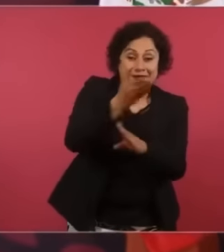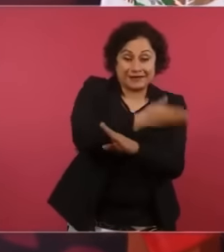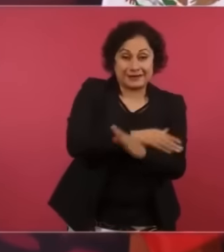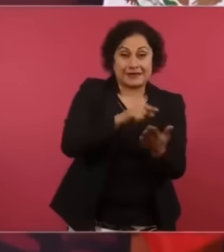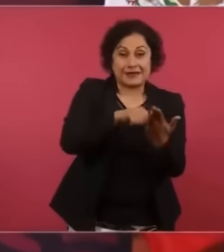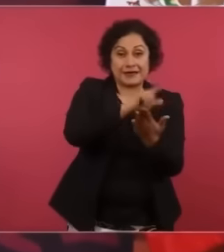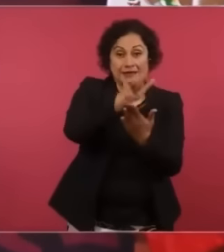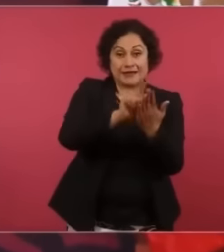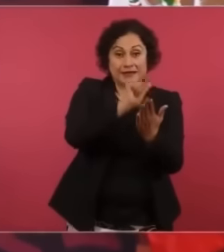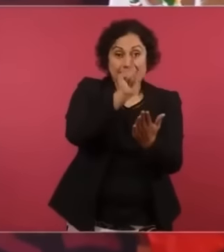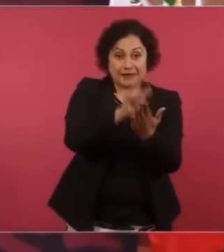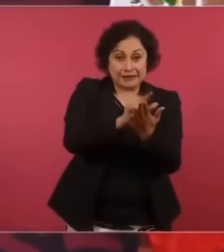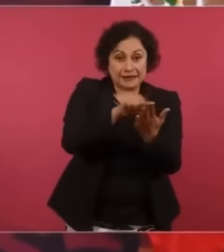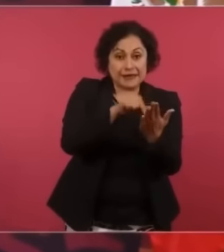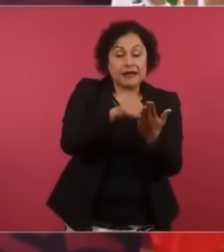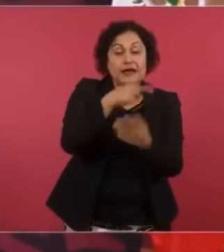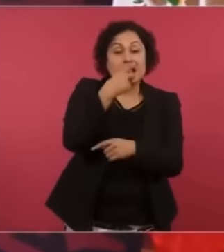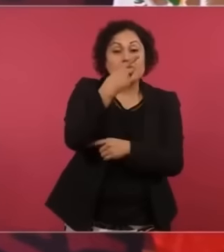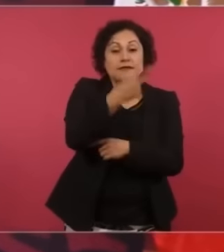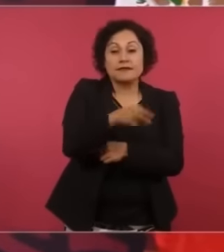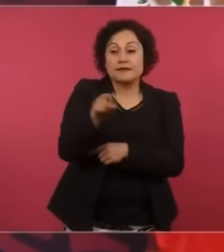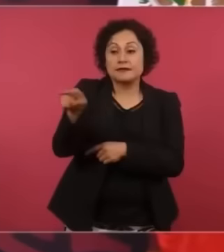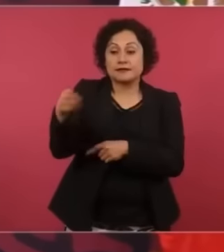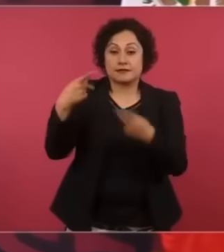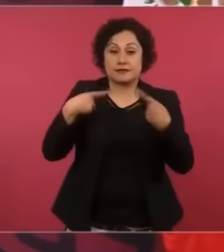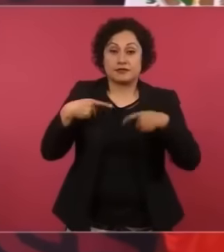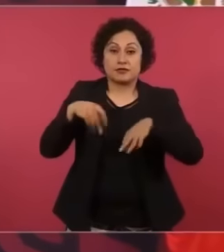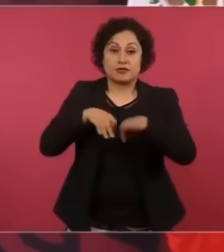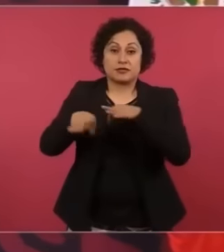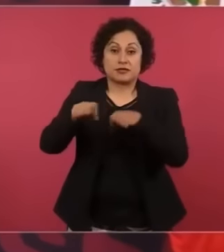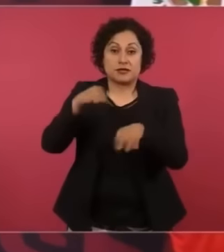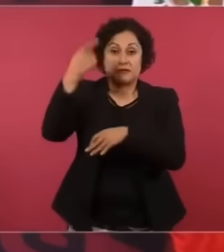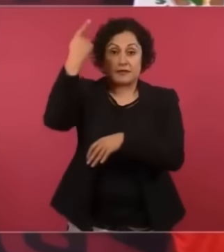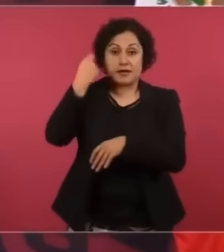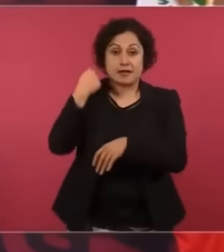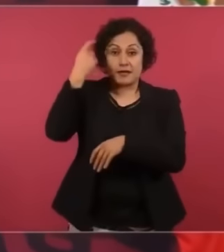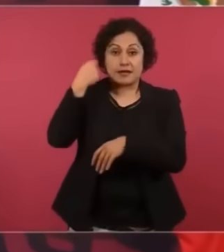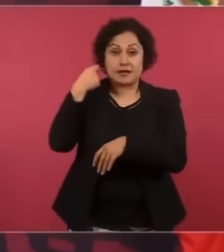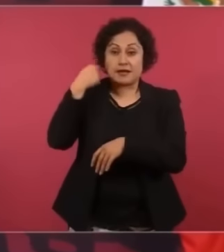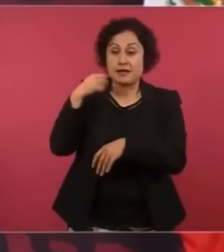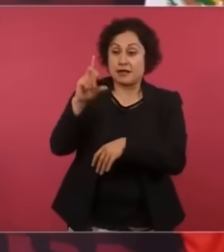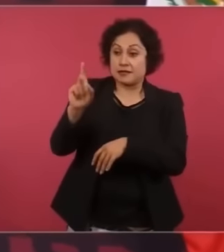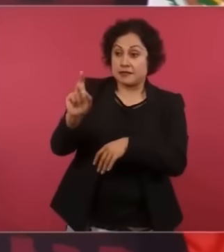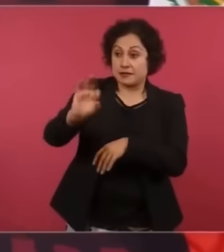el 30 por ciento de su sueldo.